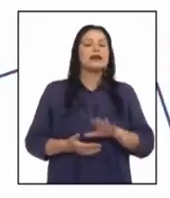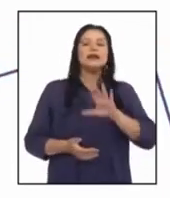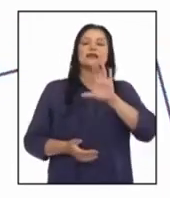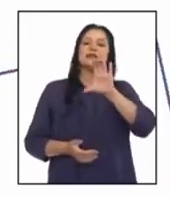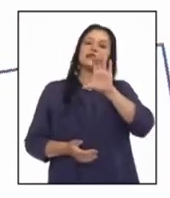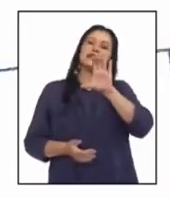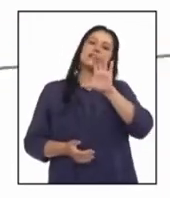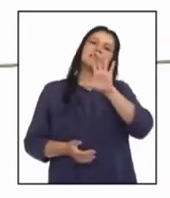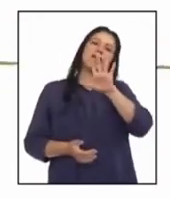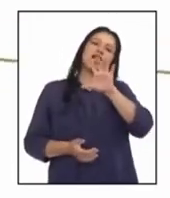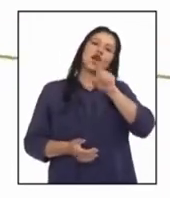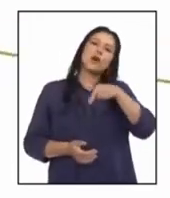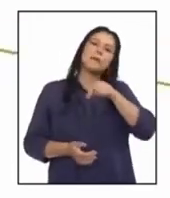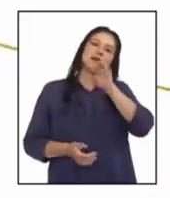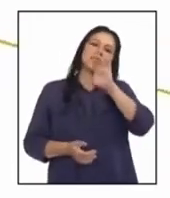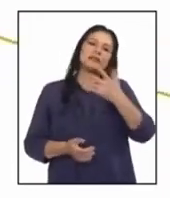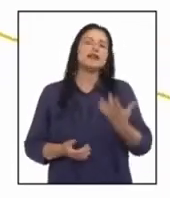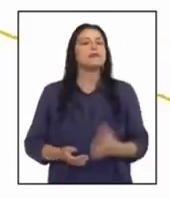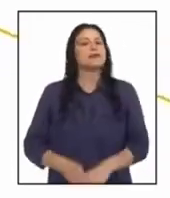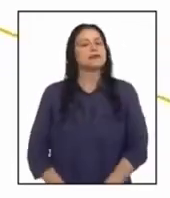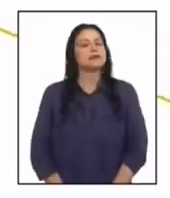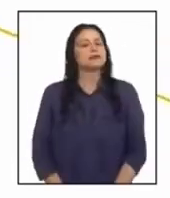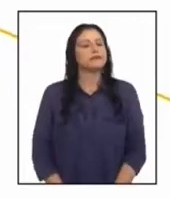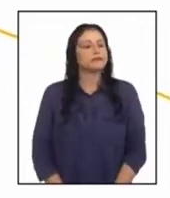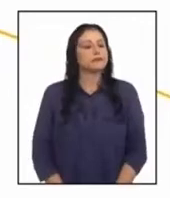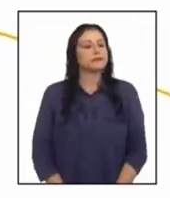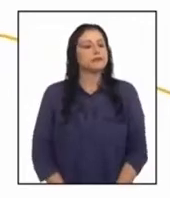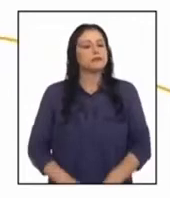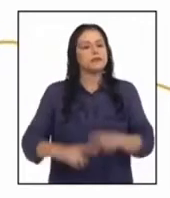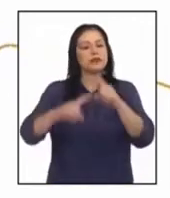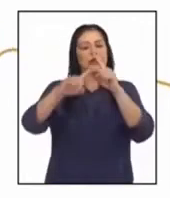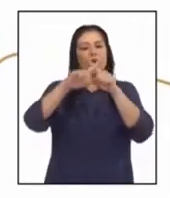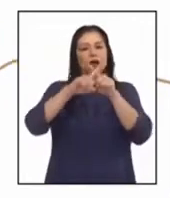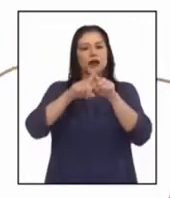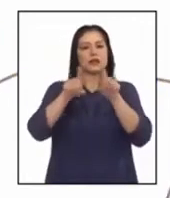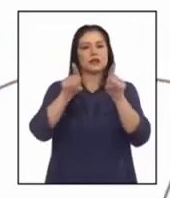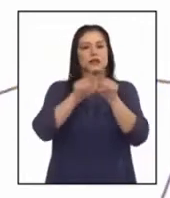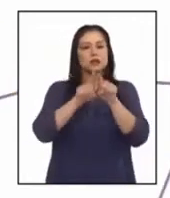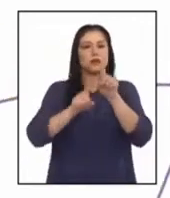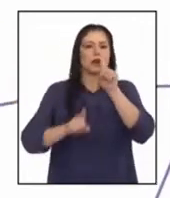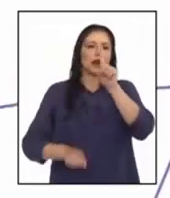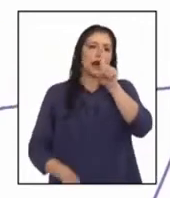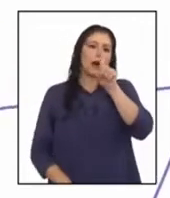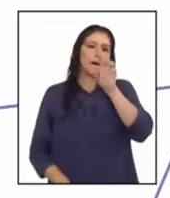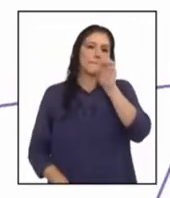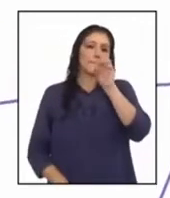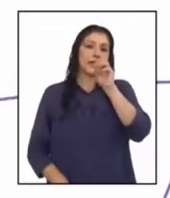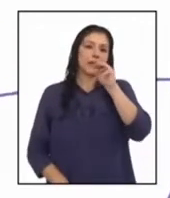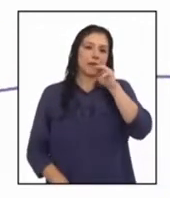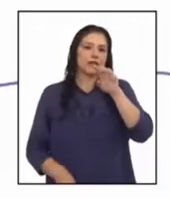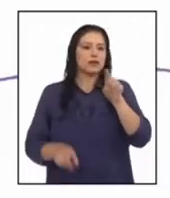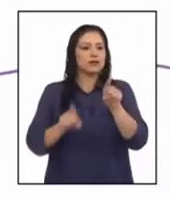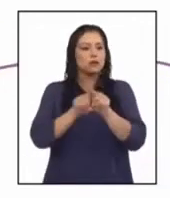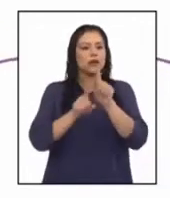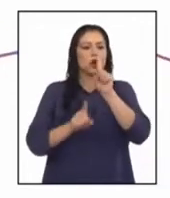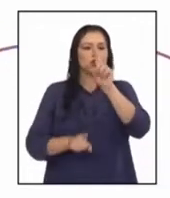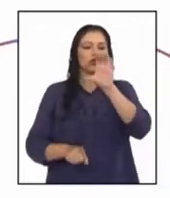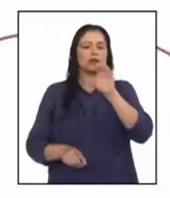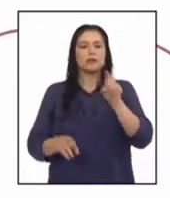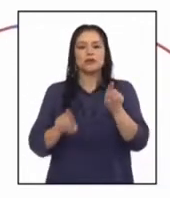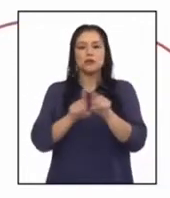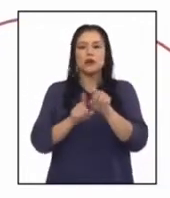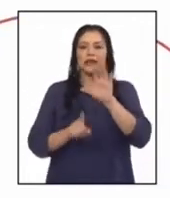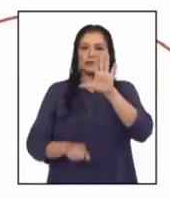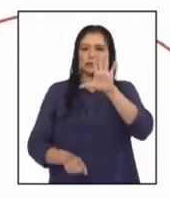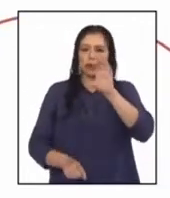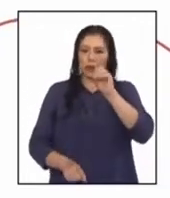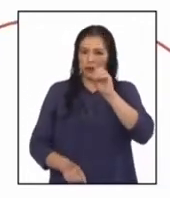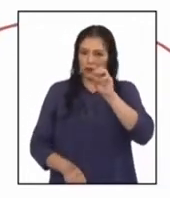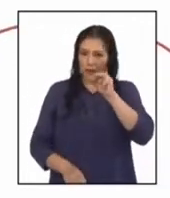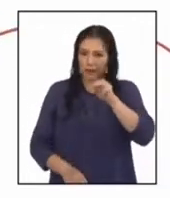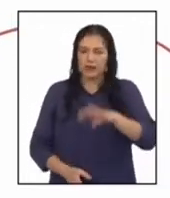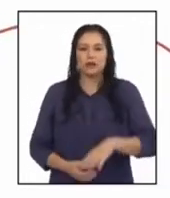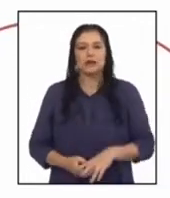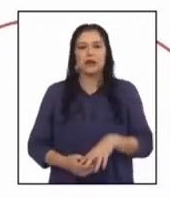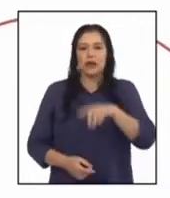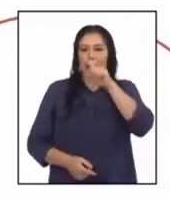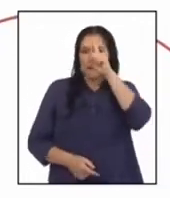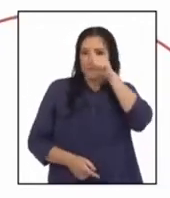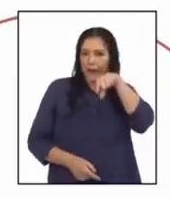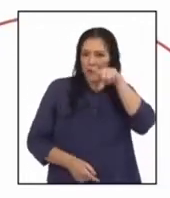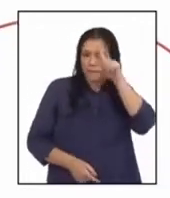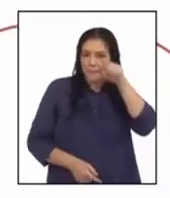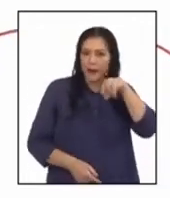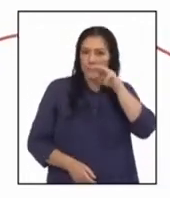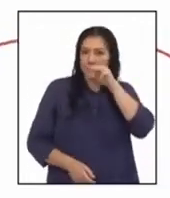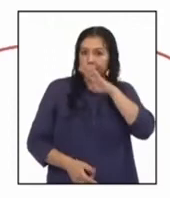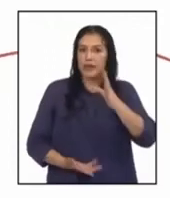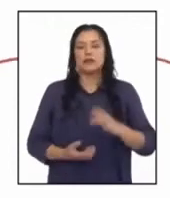equivalente 50 metros, tenemos X es a mil metros como un centímetro es a 50 metros. Simplificando la